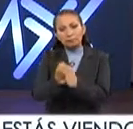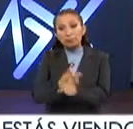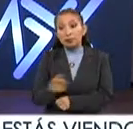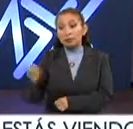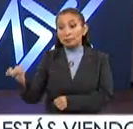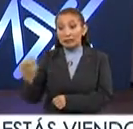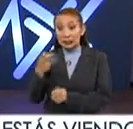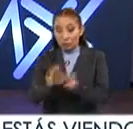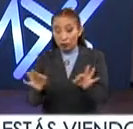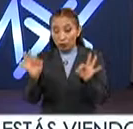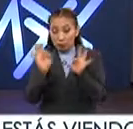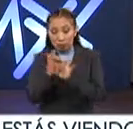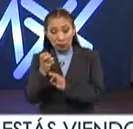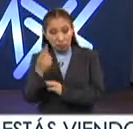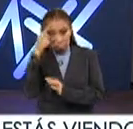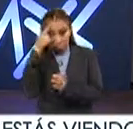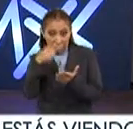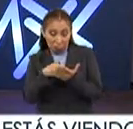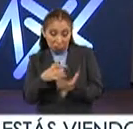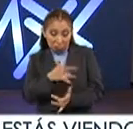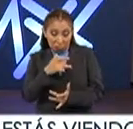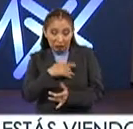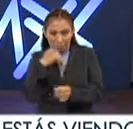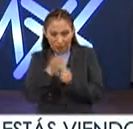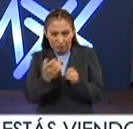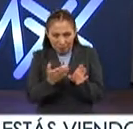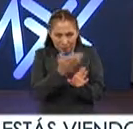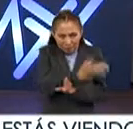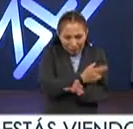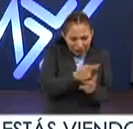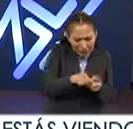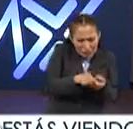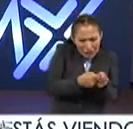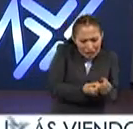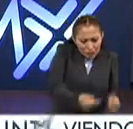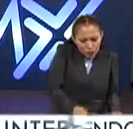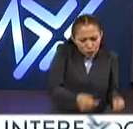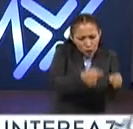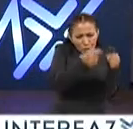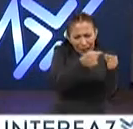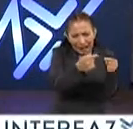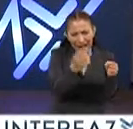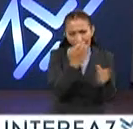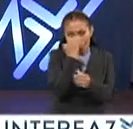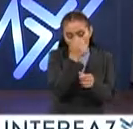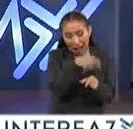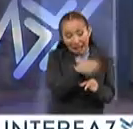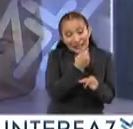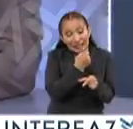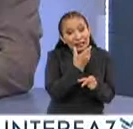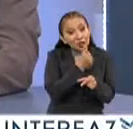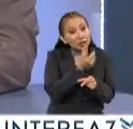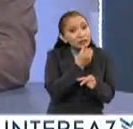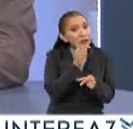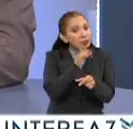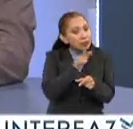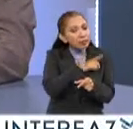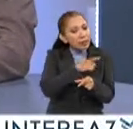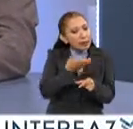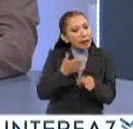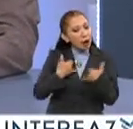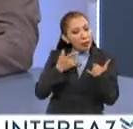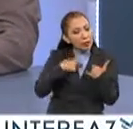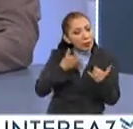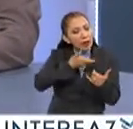importancia, Ana Cris, la verdad es que creo yo que desde los primeros niveles educativos, las niñas, niños y adolescentes tienen que vivir con esta